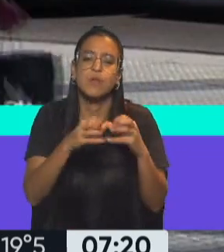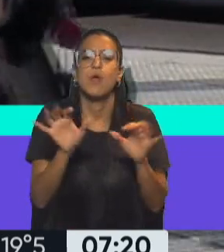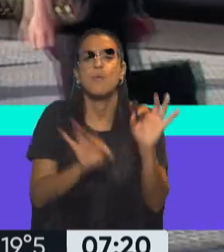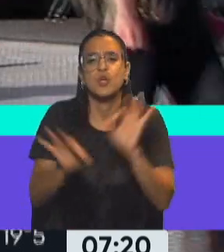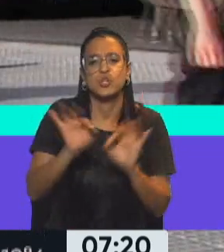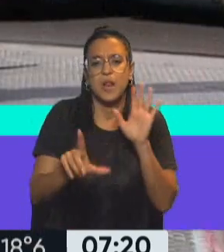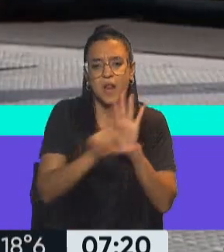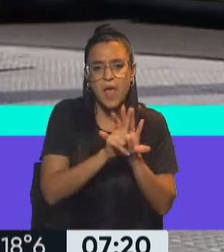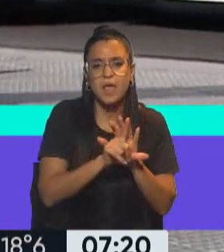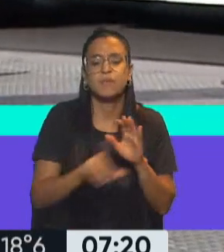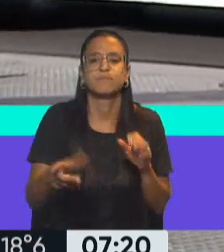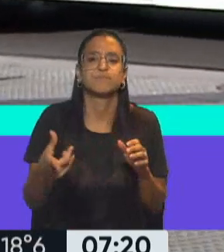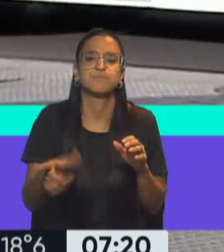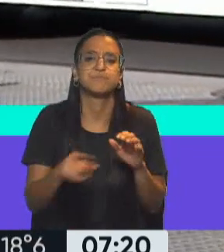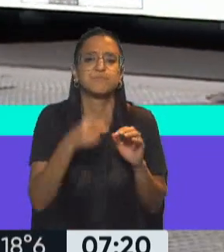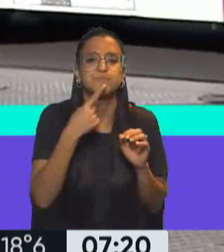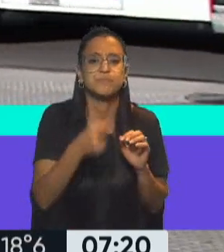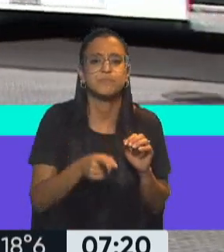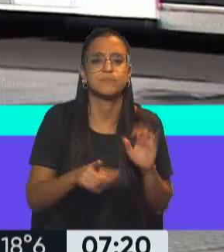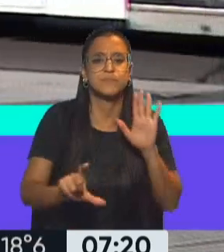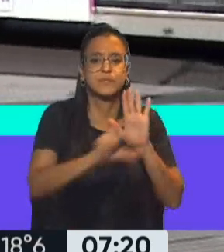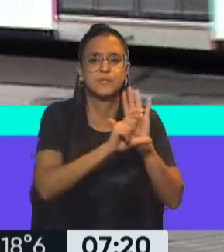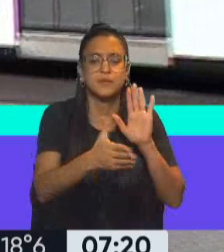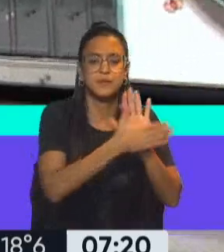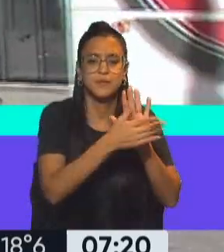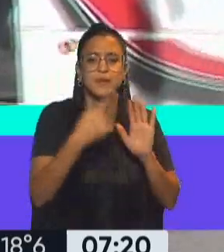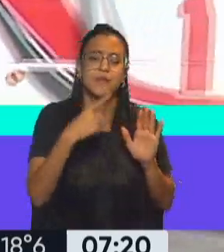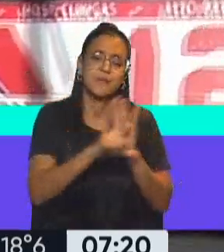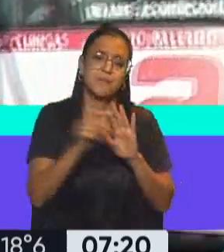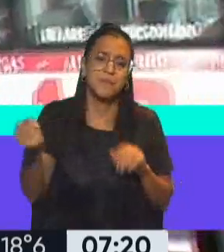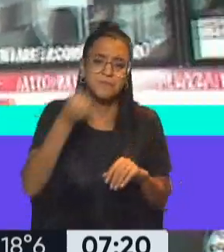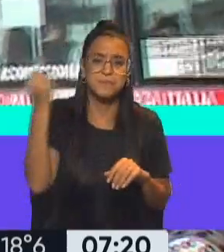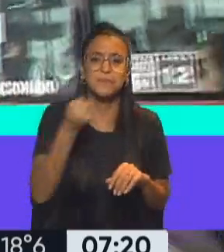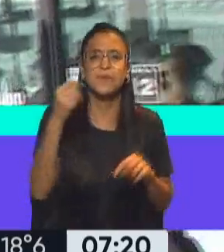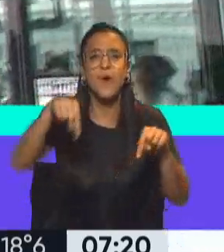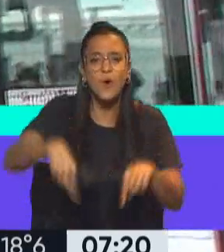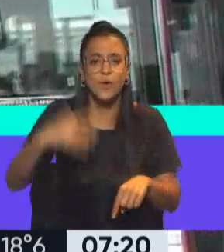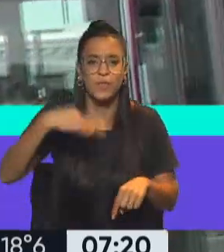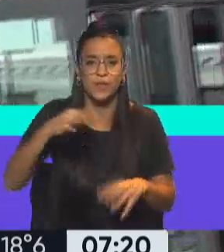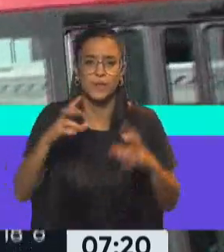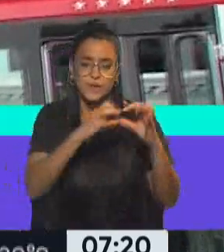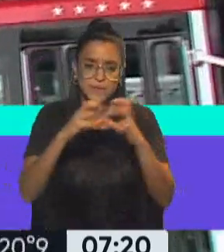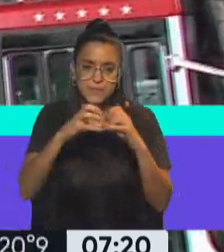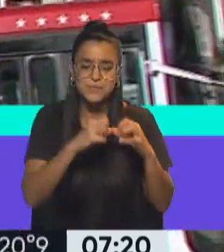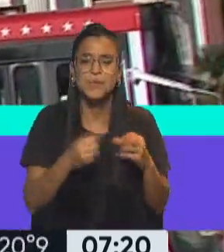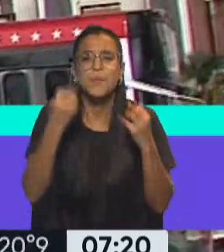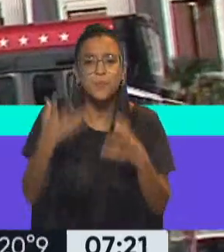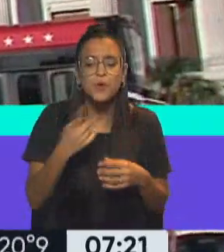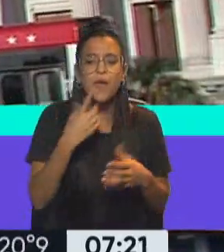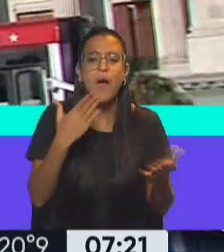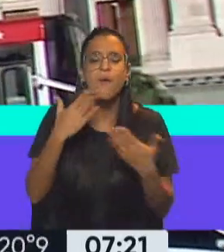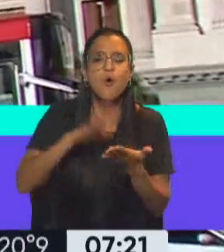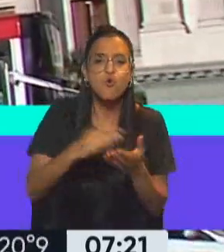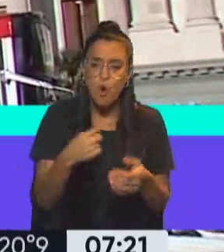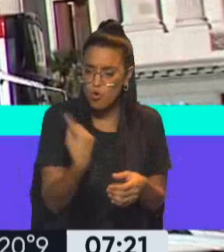de ley de etiquetado frontal que hablábamos es una ley fundamental que hoy debería tratarse, hoy debería salir. Porque habla de cómo